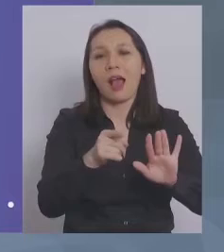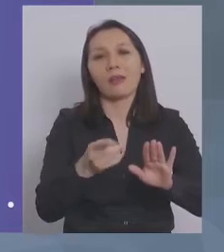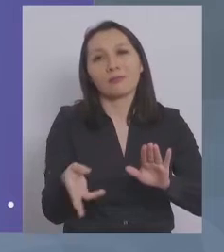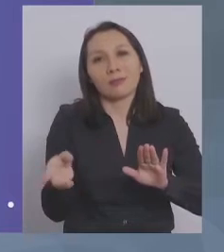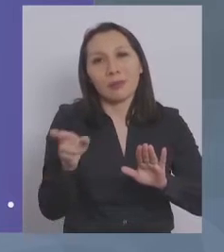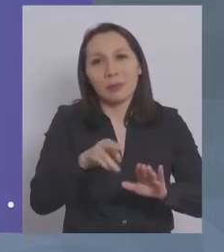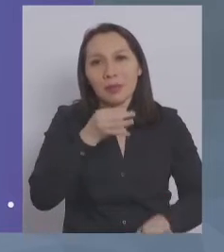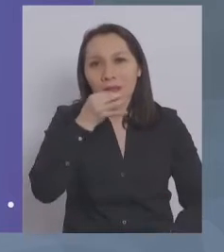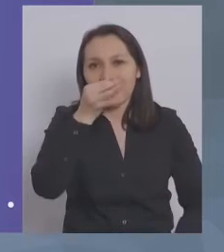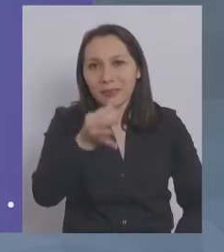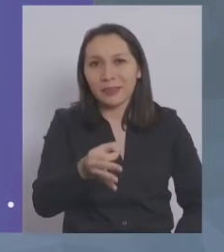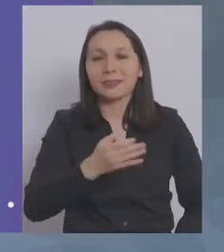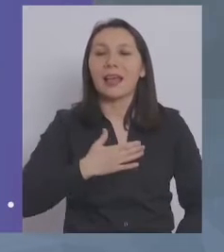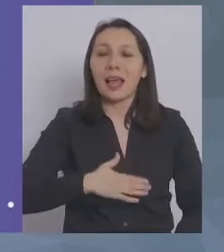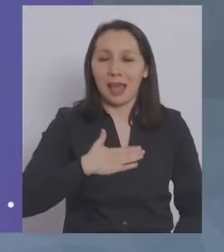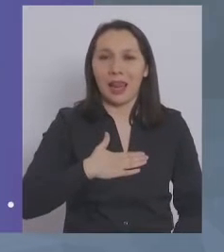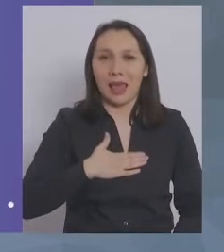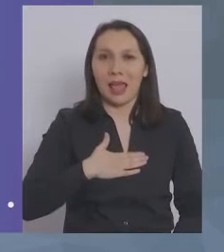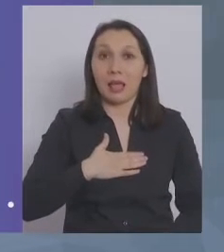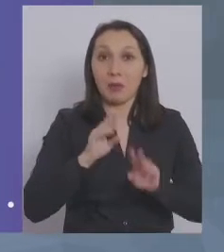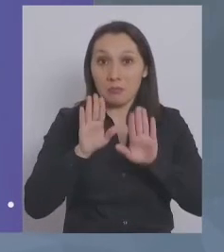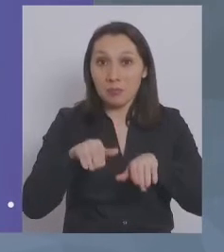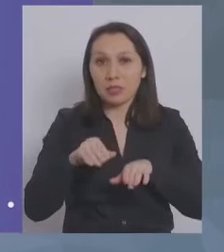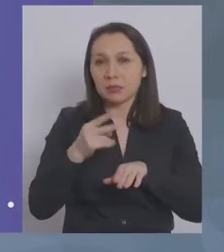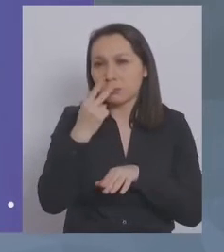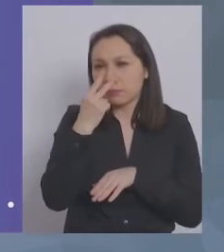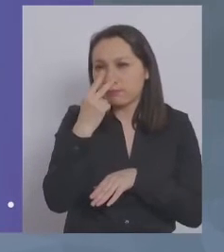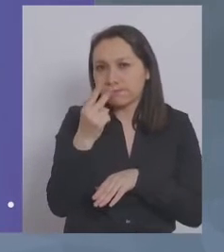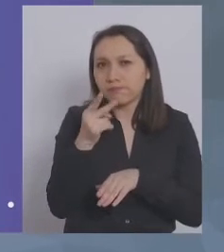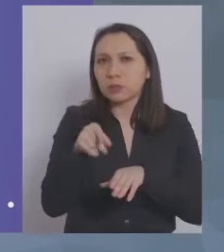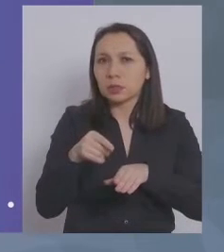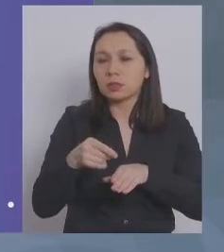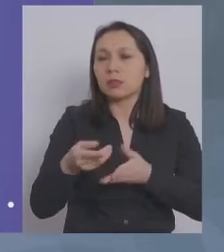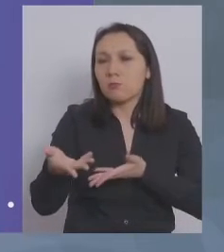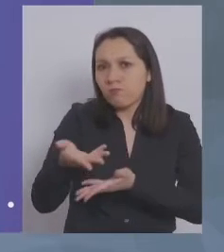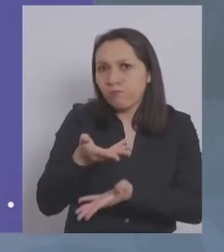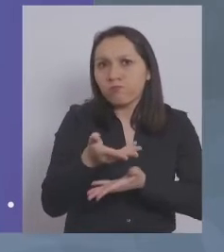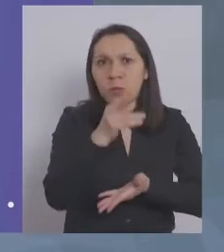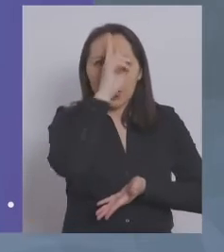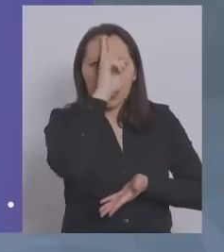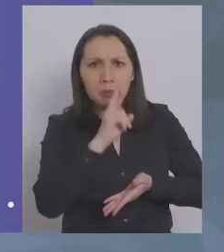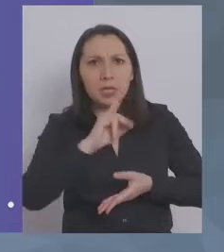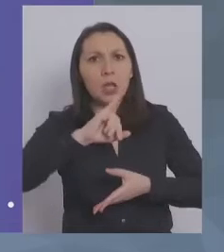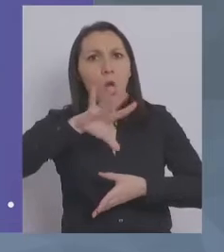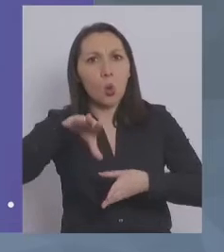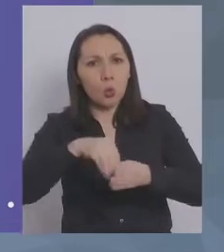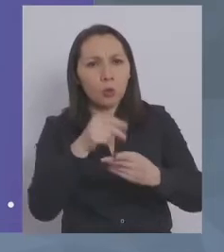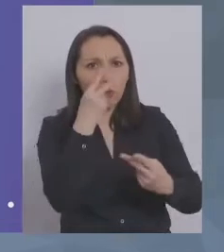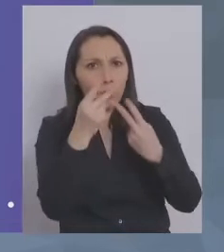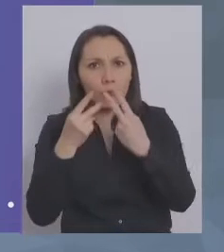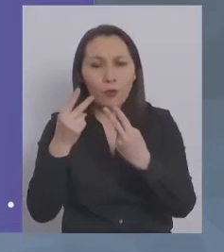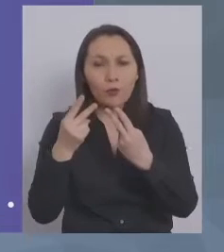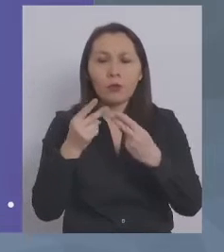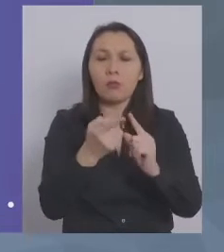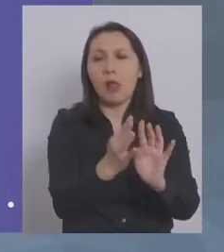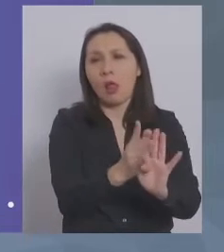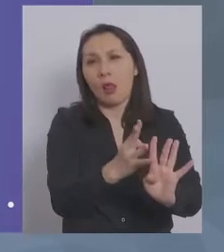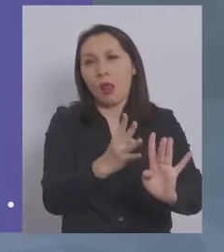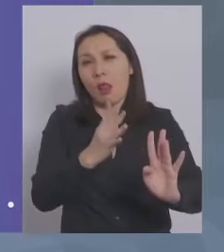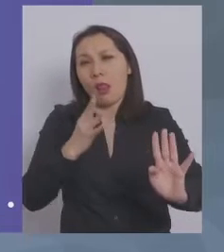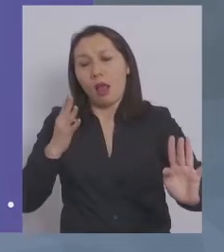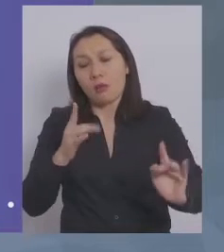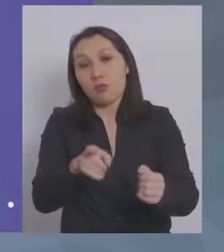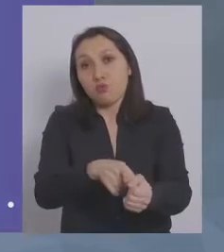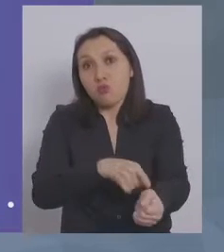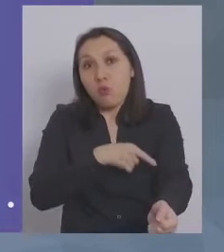insistir que queremos esa mirada, ese trato de respeto inclusivo que se está viendo en las largas filas que